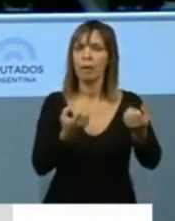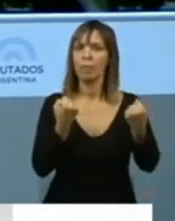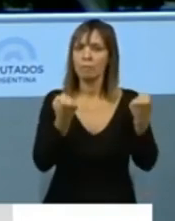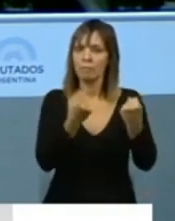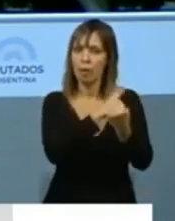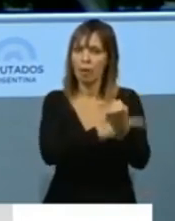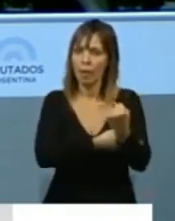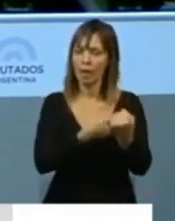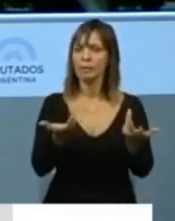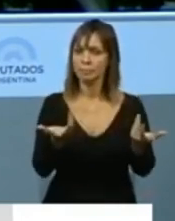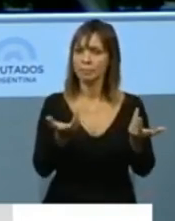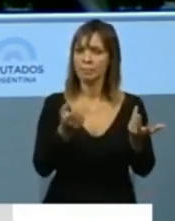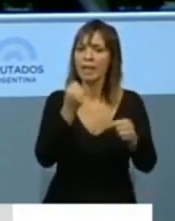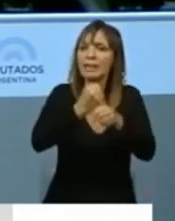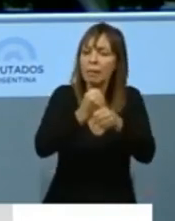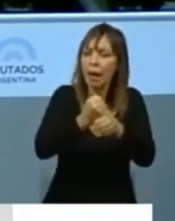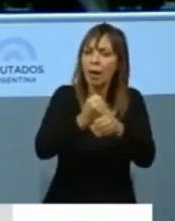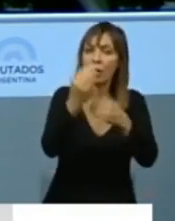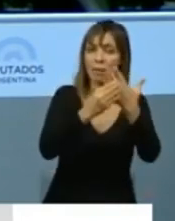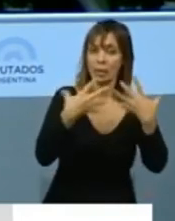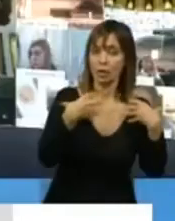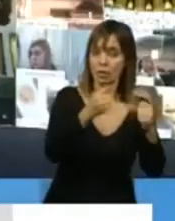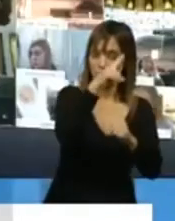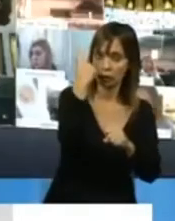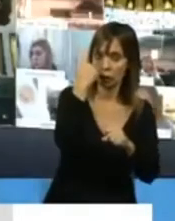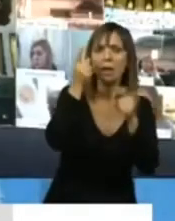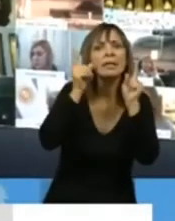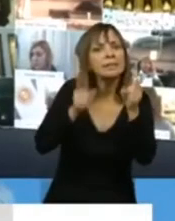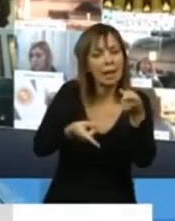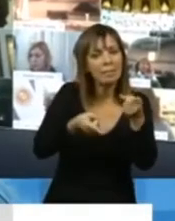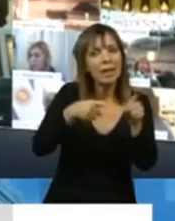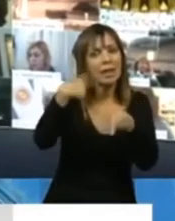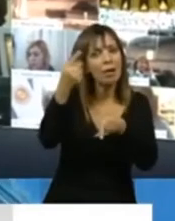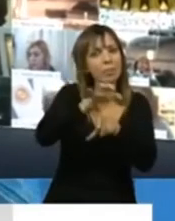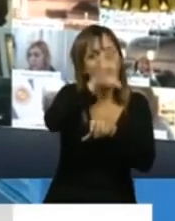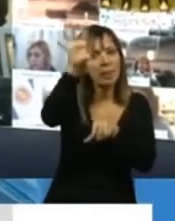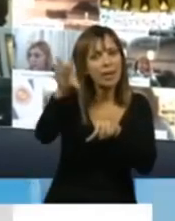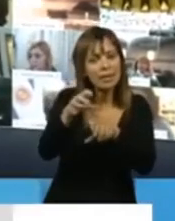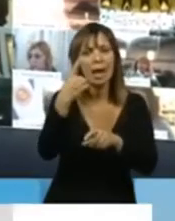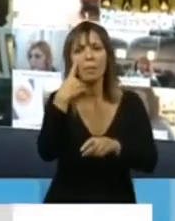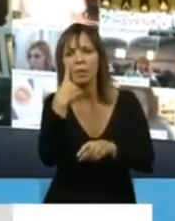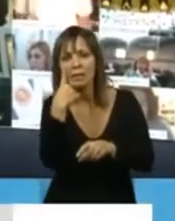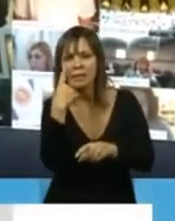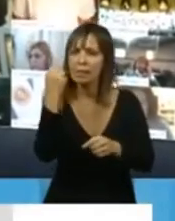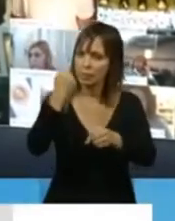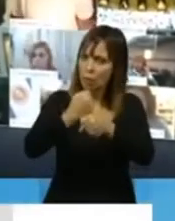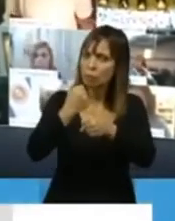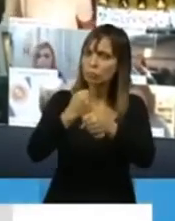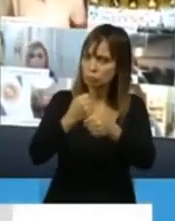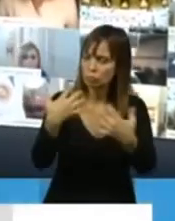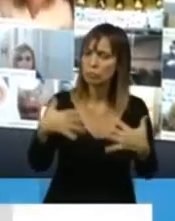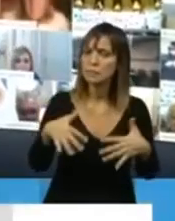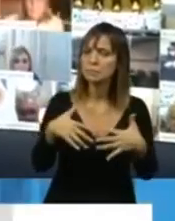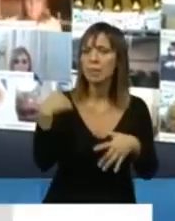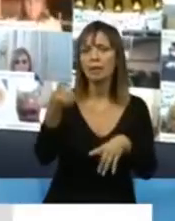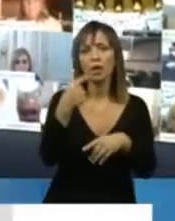están llevando a cabo, no solamente el Ministerio de Salud de la Nación, sino también las demás provincias y los municipios, donde reconozcamos no